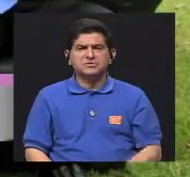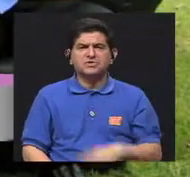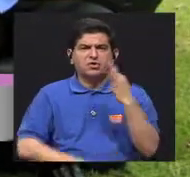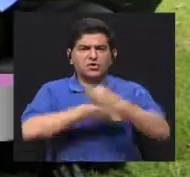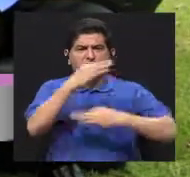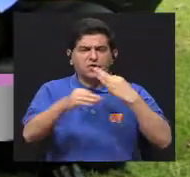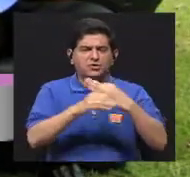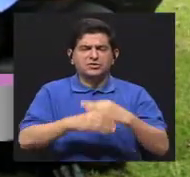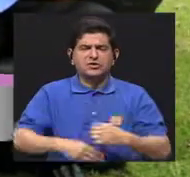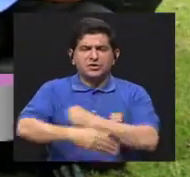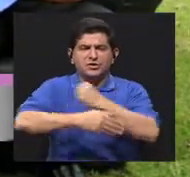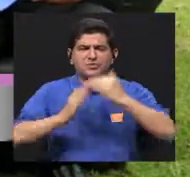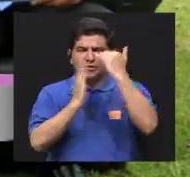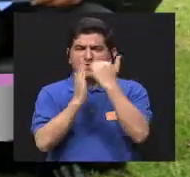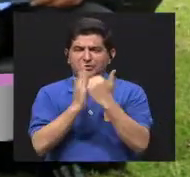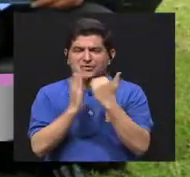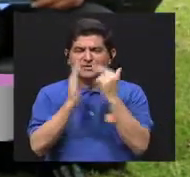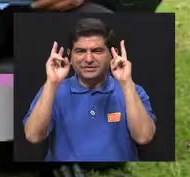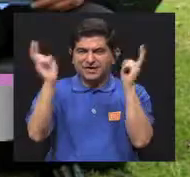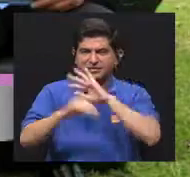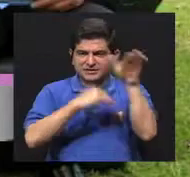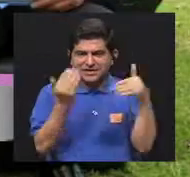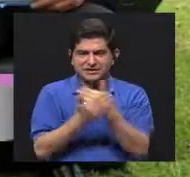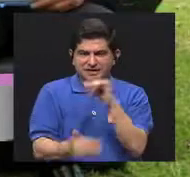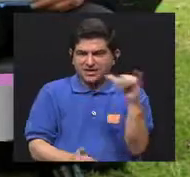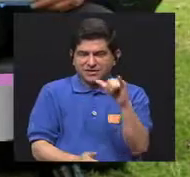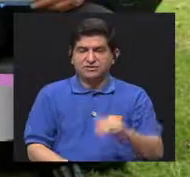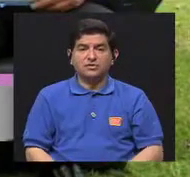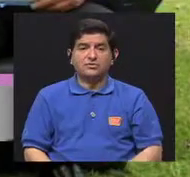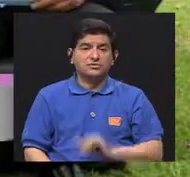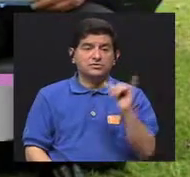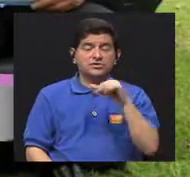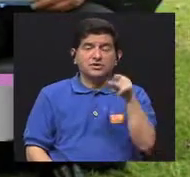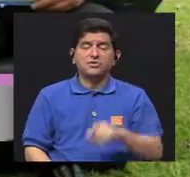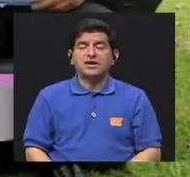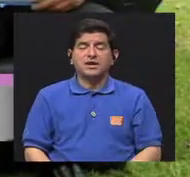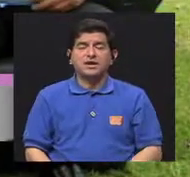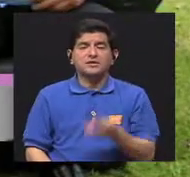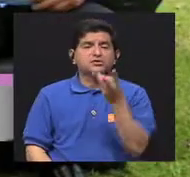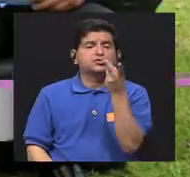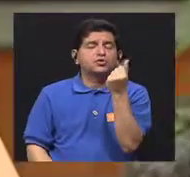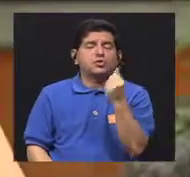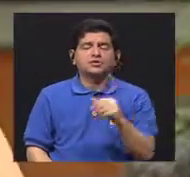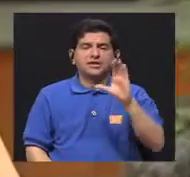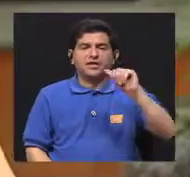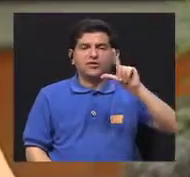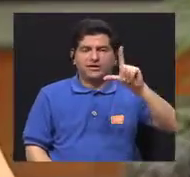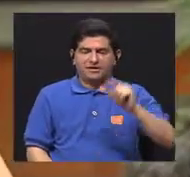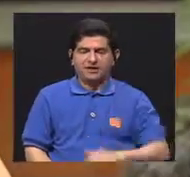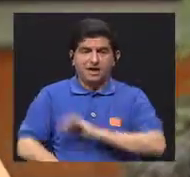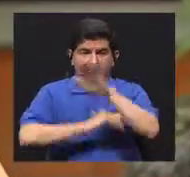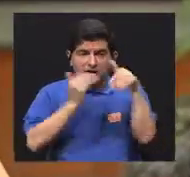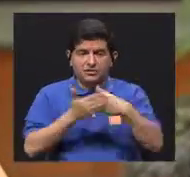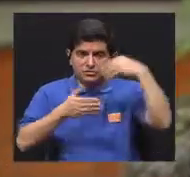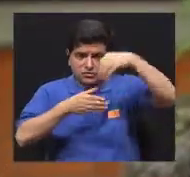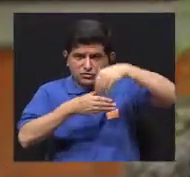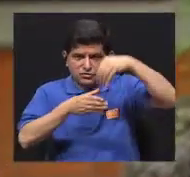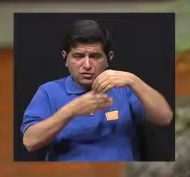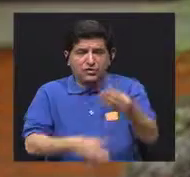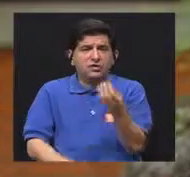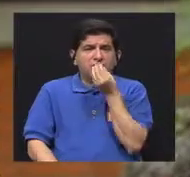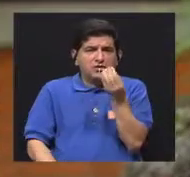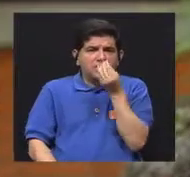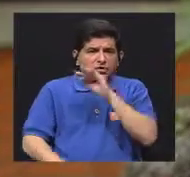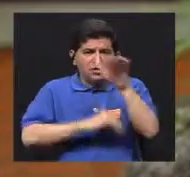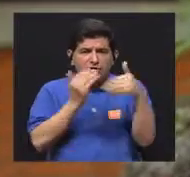para todos. O que también son lo que llamamos contadores de calorías. Entonces, ingresamos absolutamente todos los